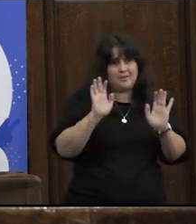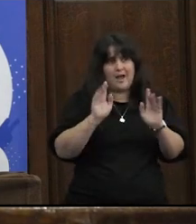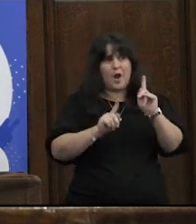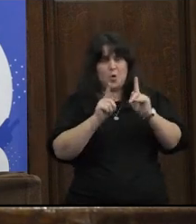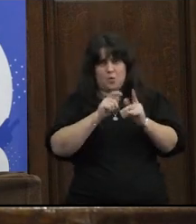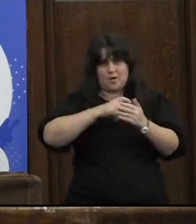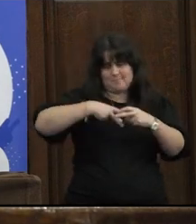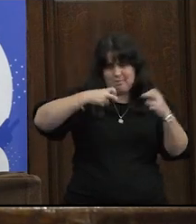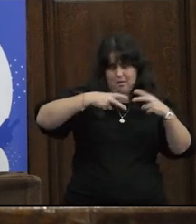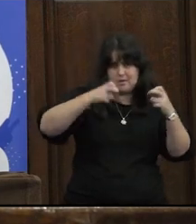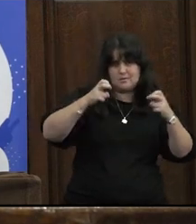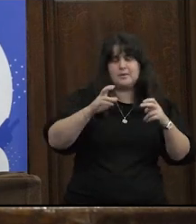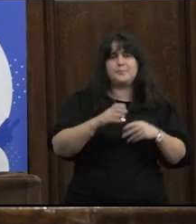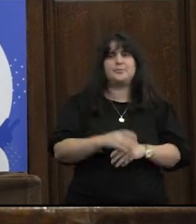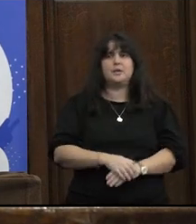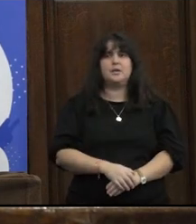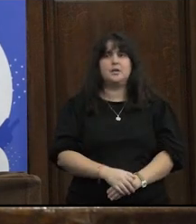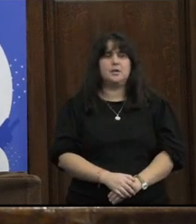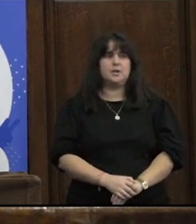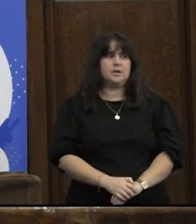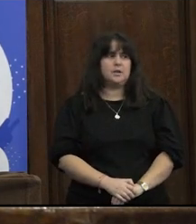algunos trabajos pero